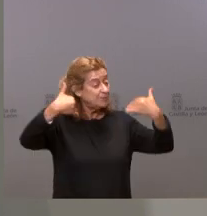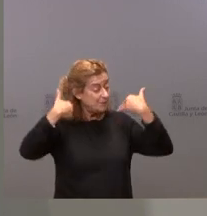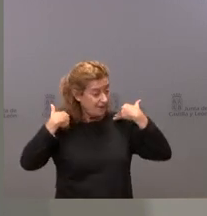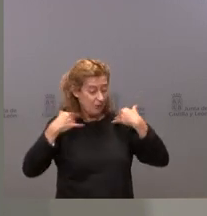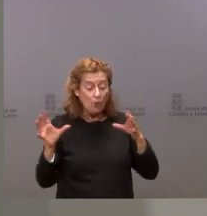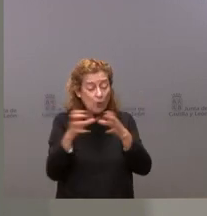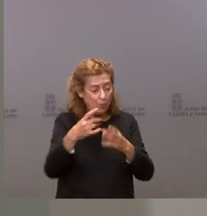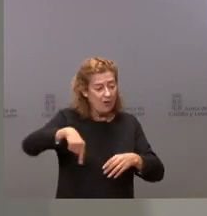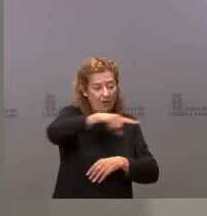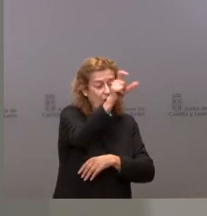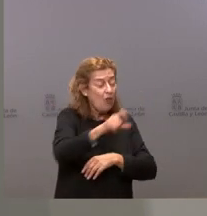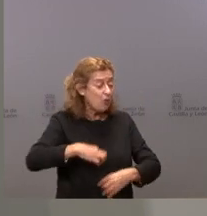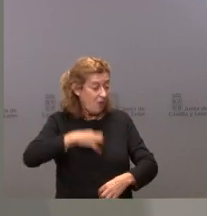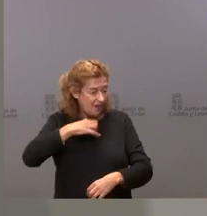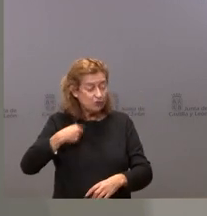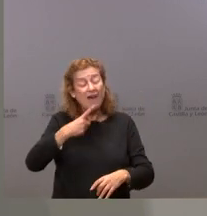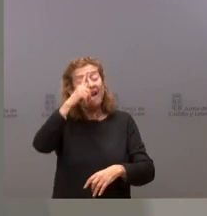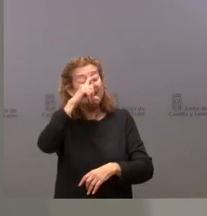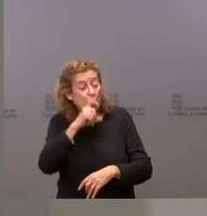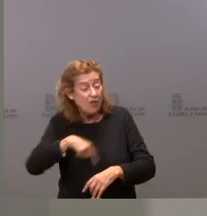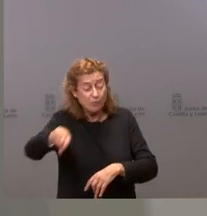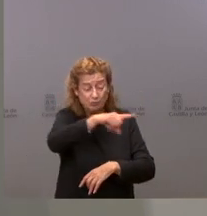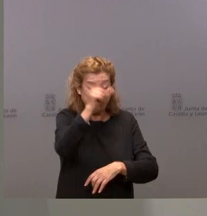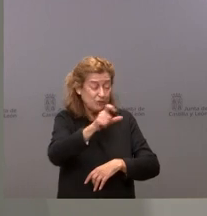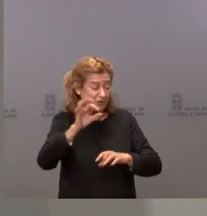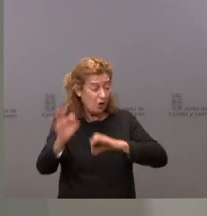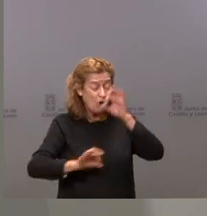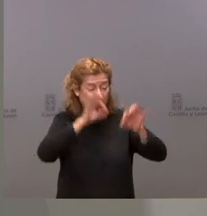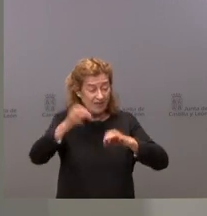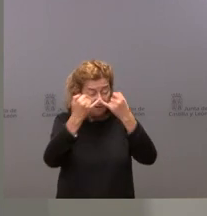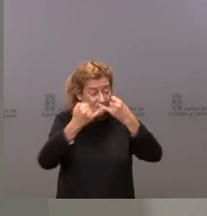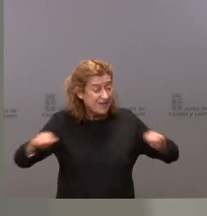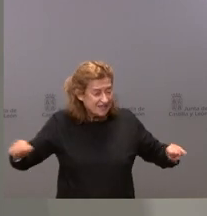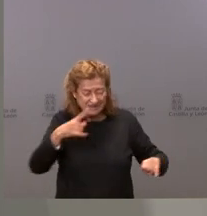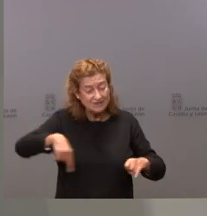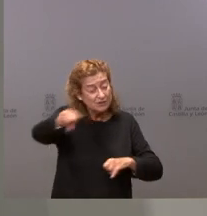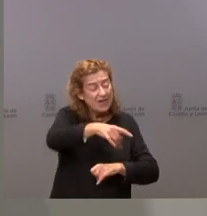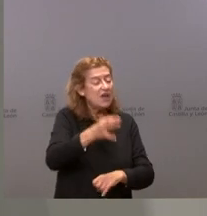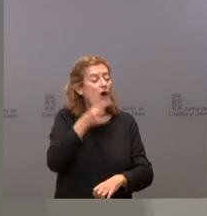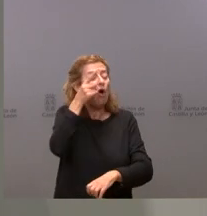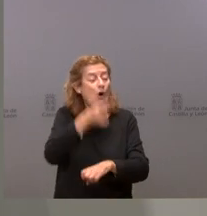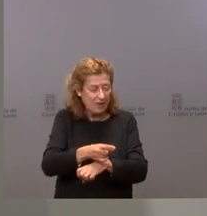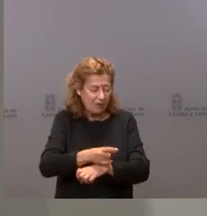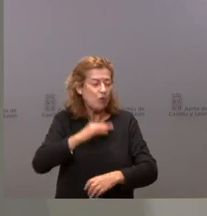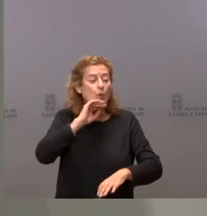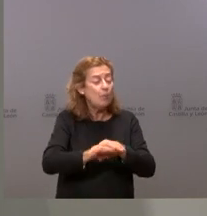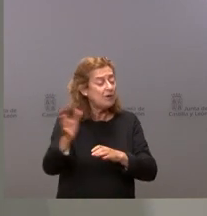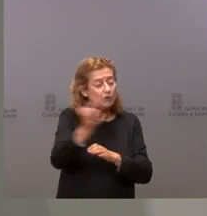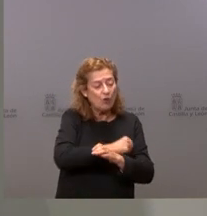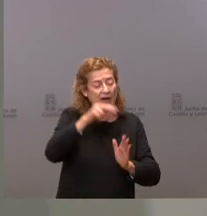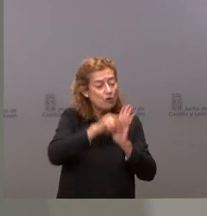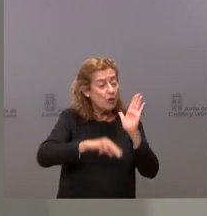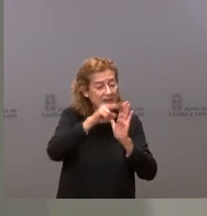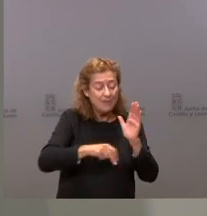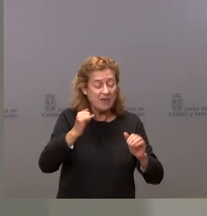ciudadanos y recordamos a los organizadores de cualquier tipo de evento de estas características que están obligados a cumplir toda la normativa y restricciones